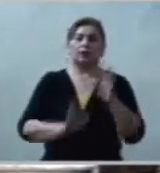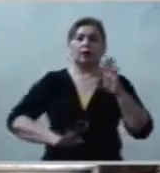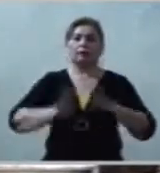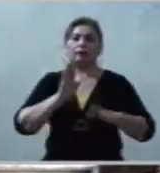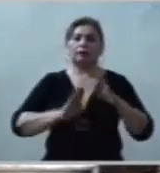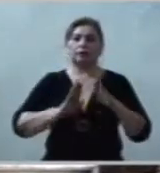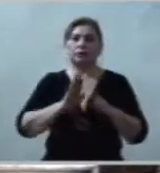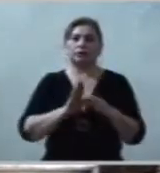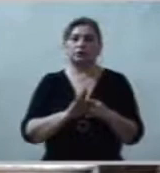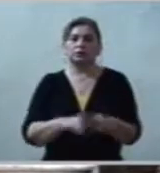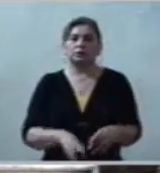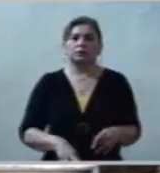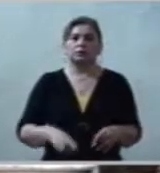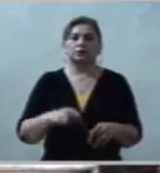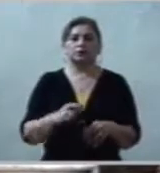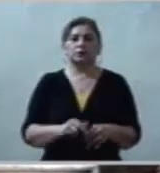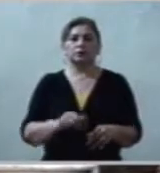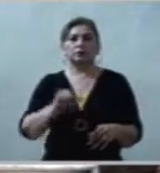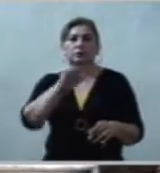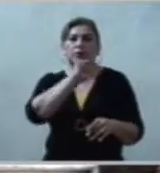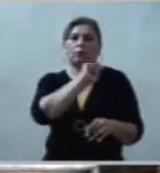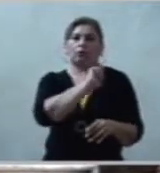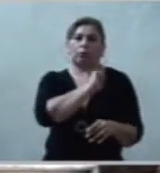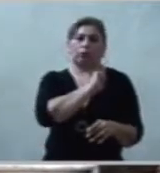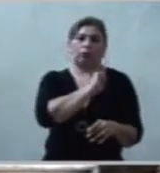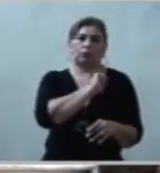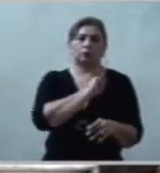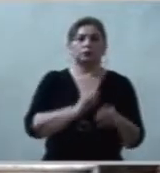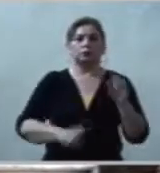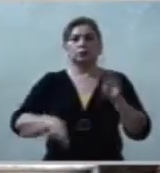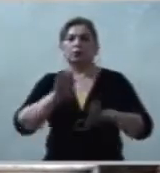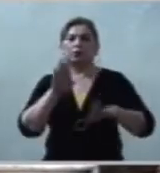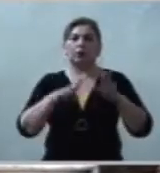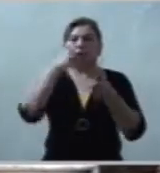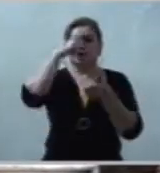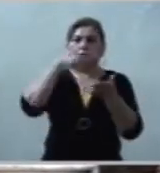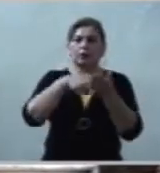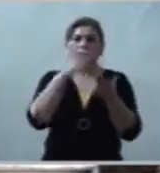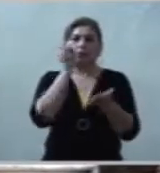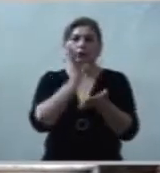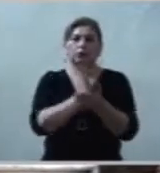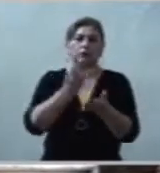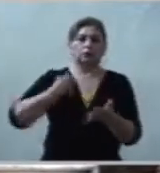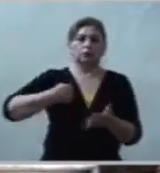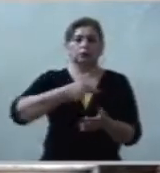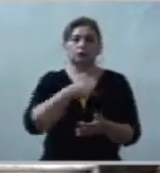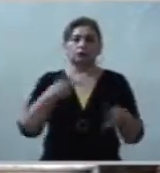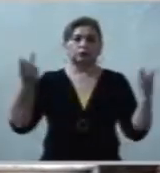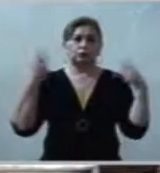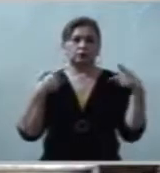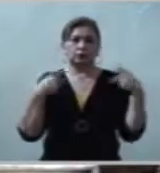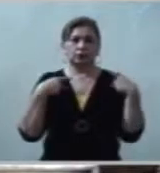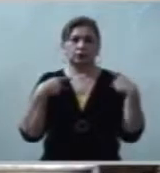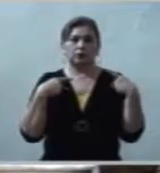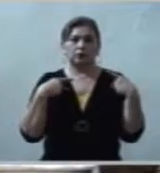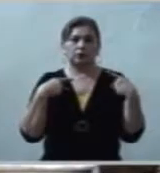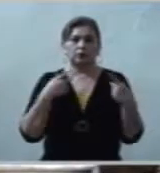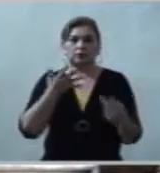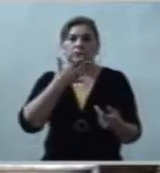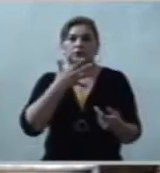de creer que uno es el que conquista la fe en Dios.